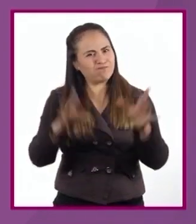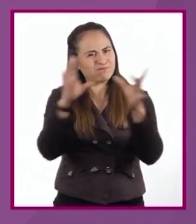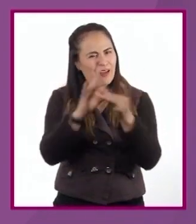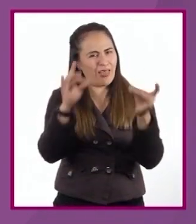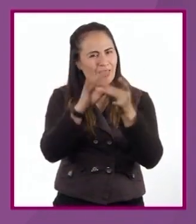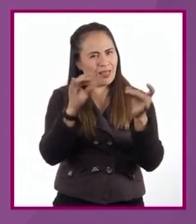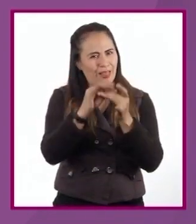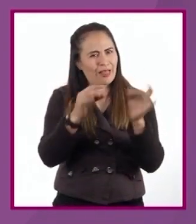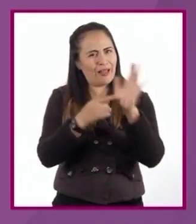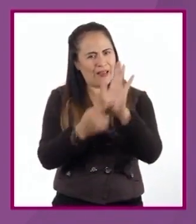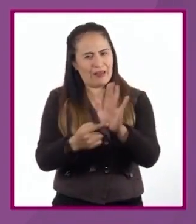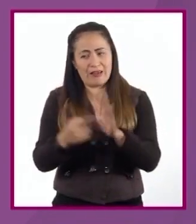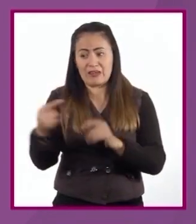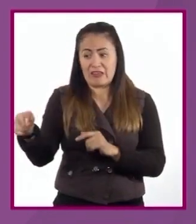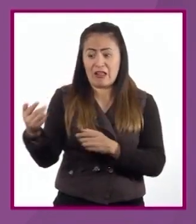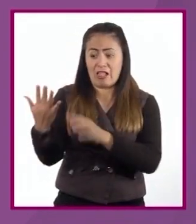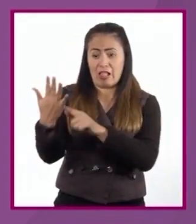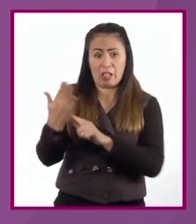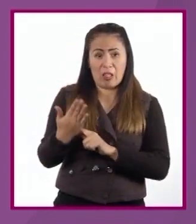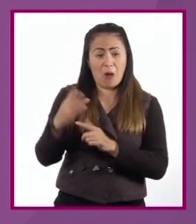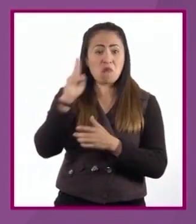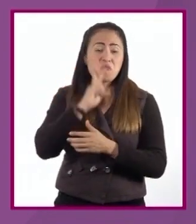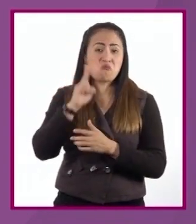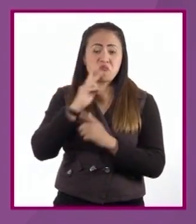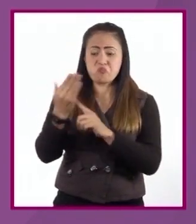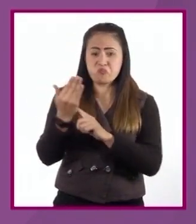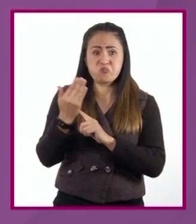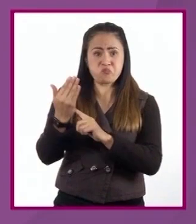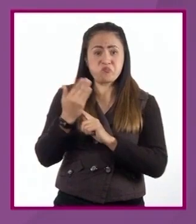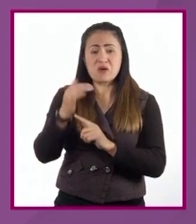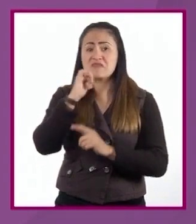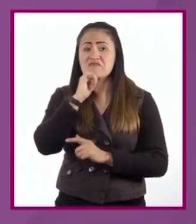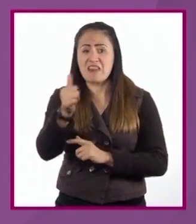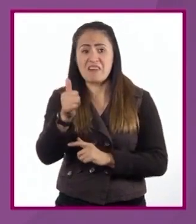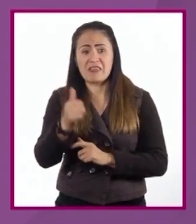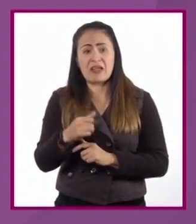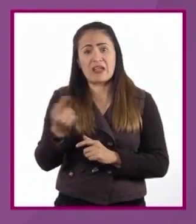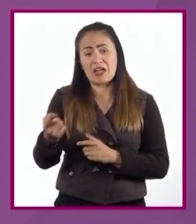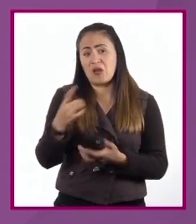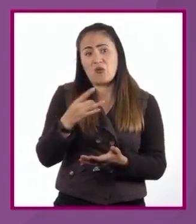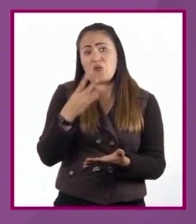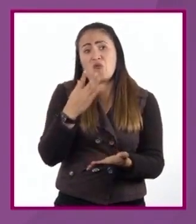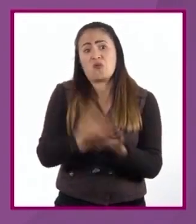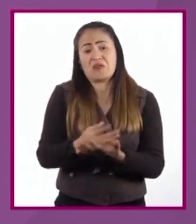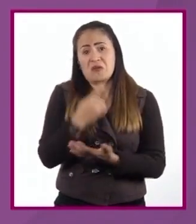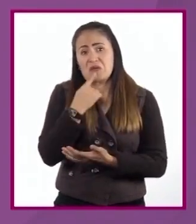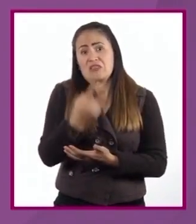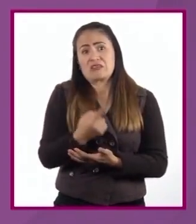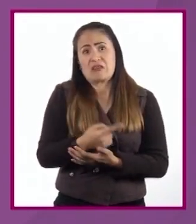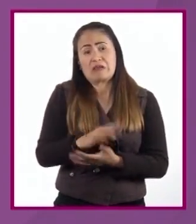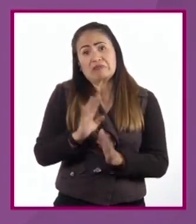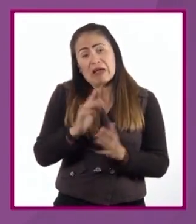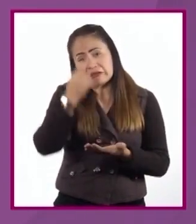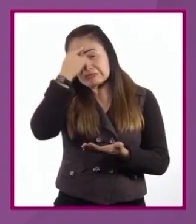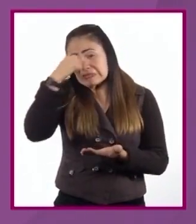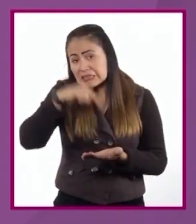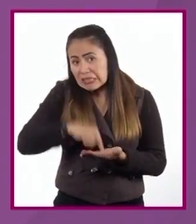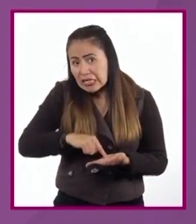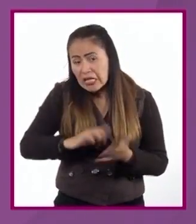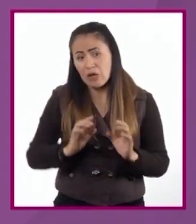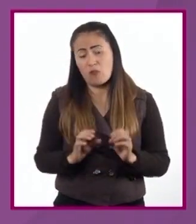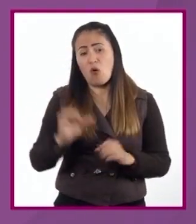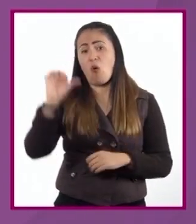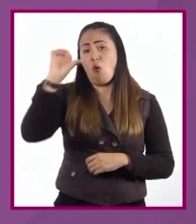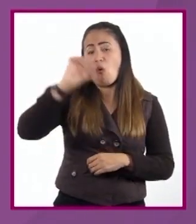contra el del otro, que no ha presentado ningún dato, que solamente se remite a decir, bueno, creemos que hoy la